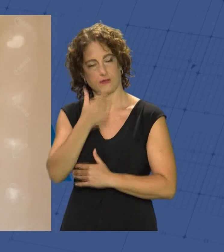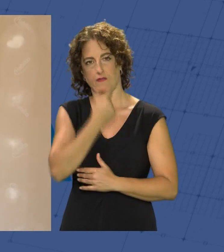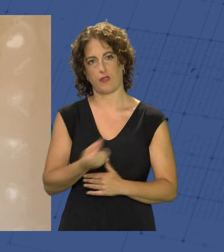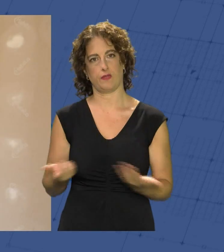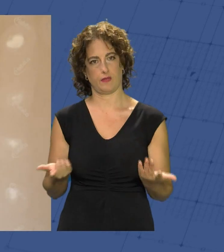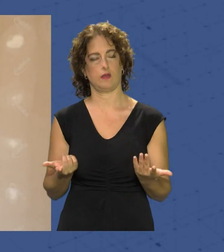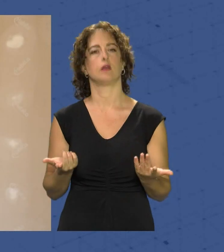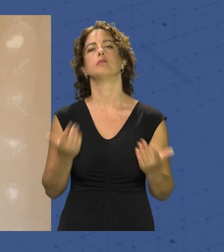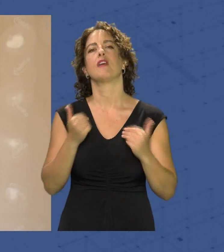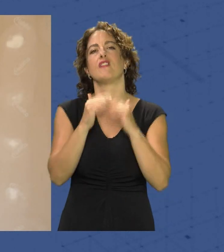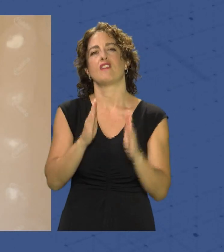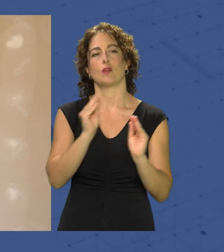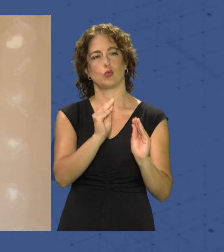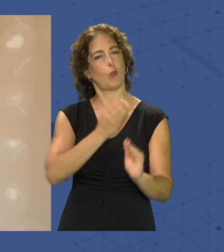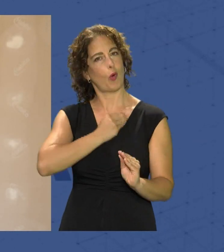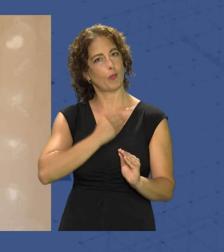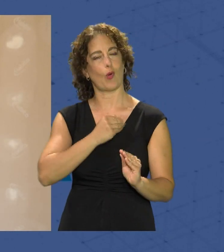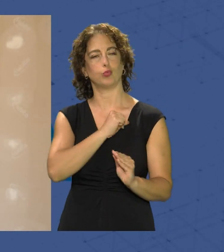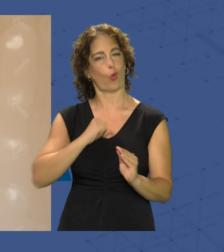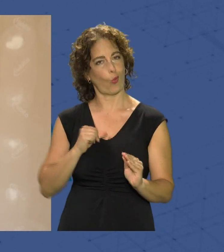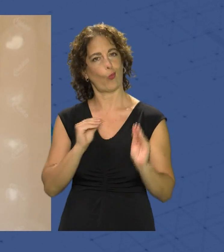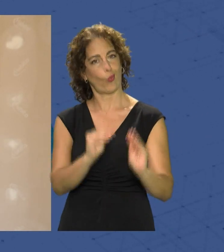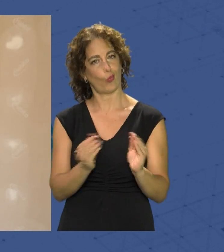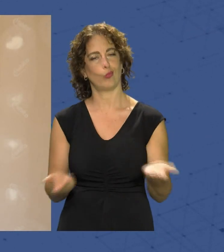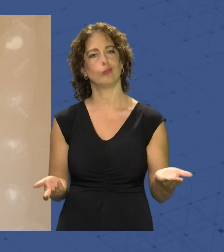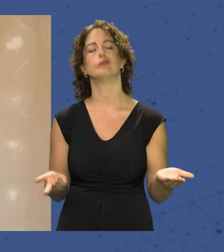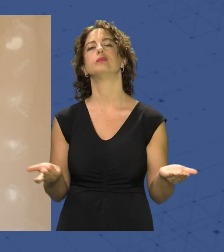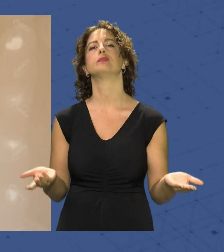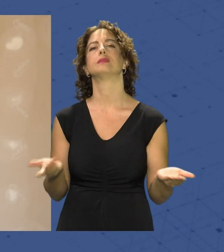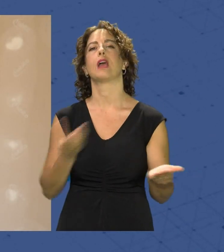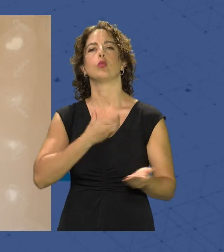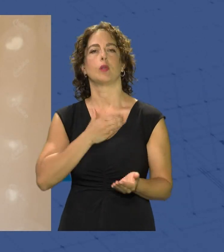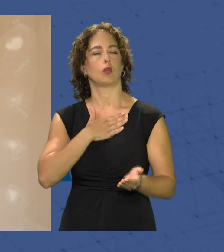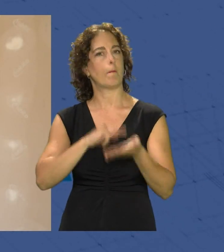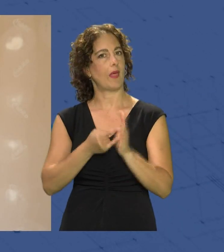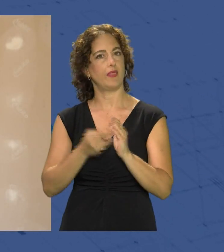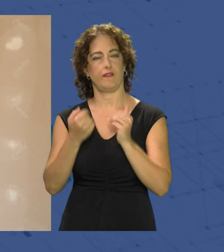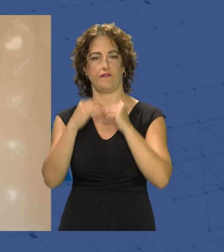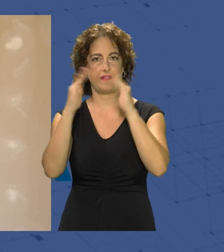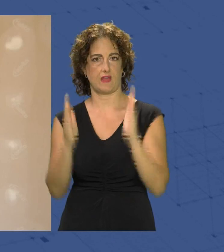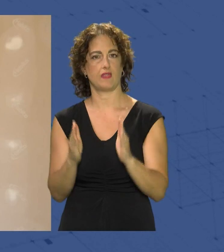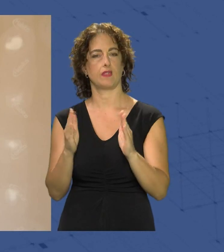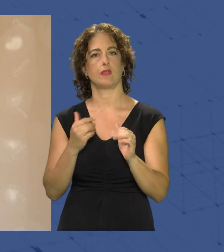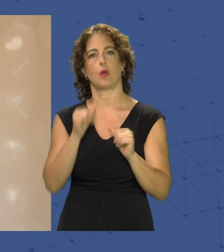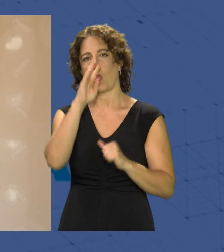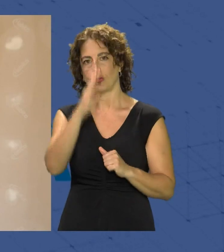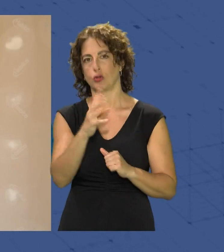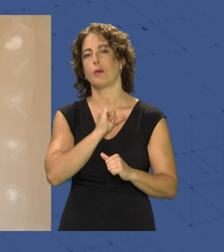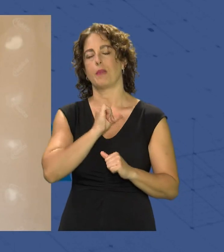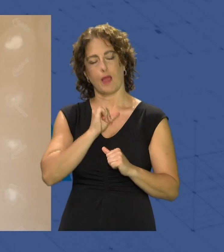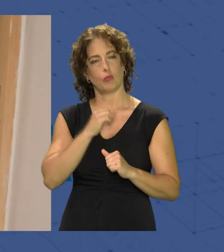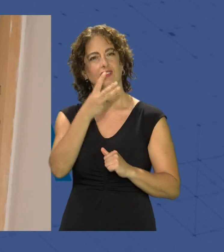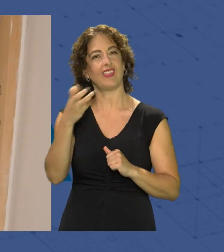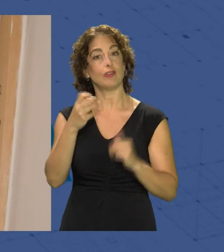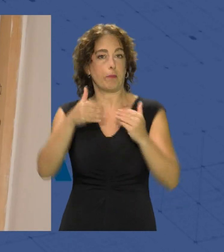vivienda propia y ser autónomos. Y desde el Ayuntamiento ese plan de vivienda lo tenemos en cuatro años y esperamos incluso superar las 300